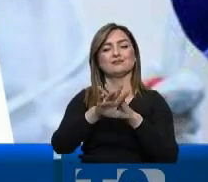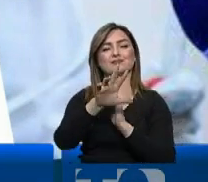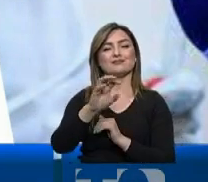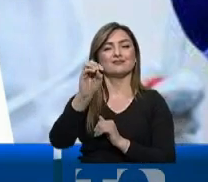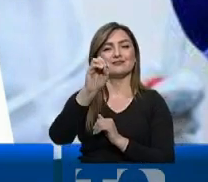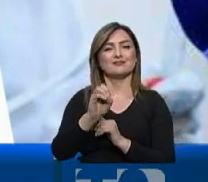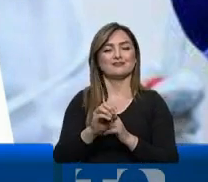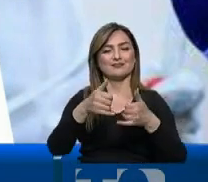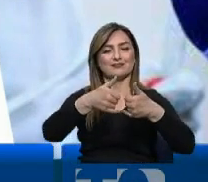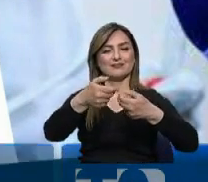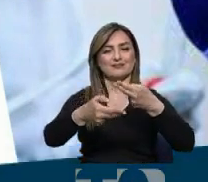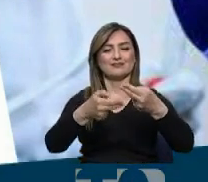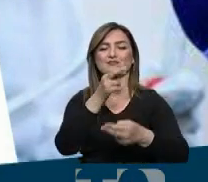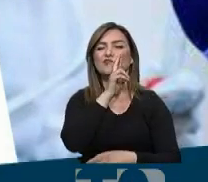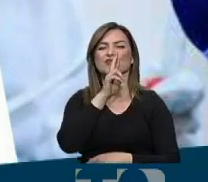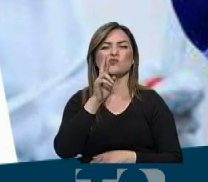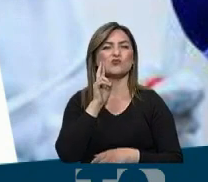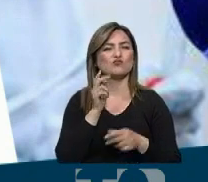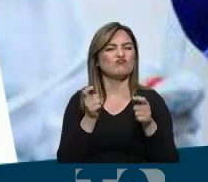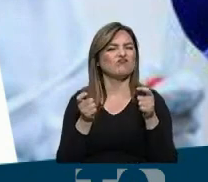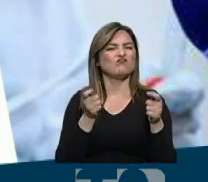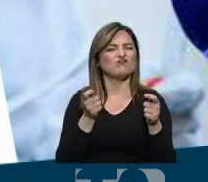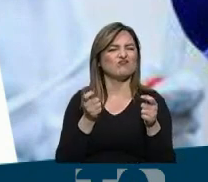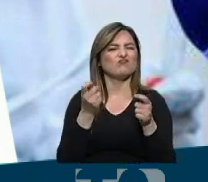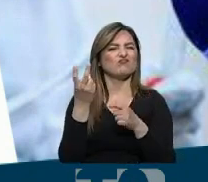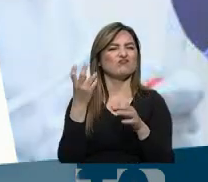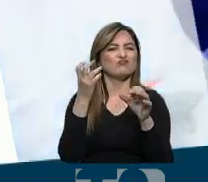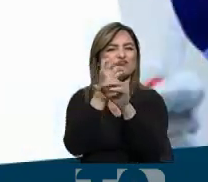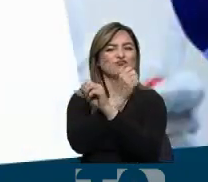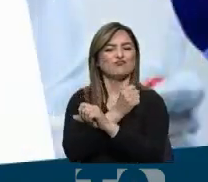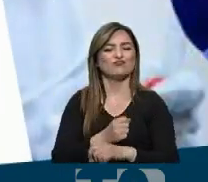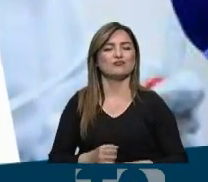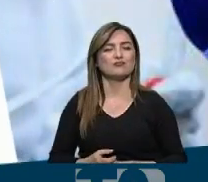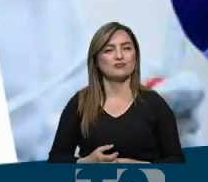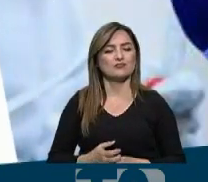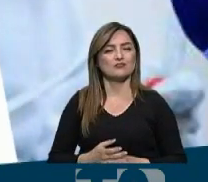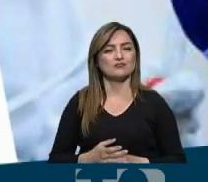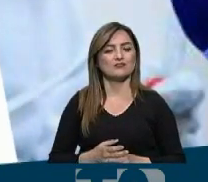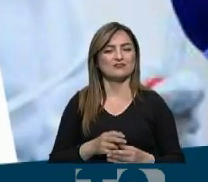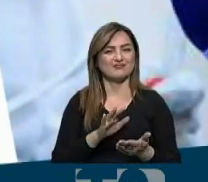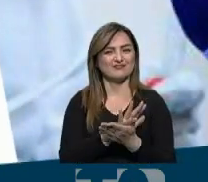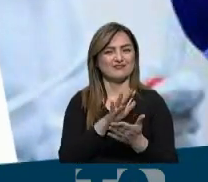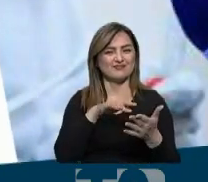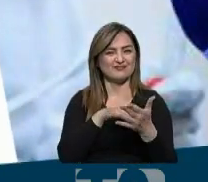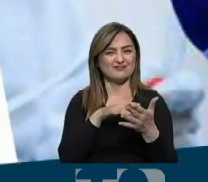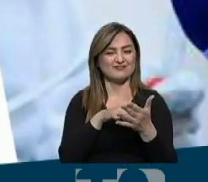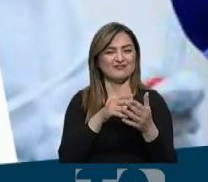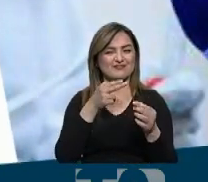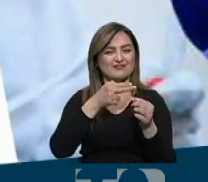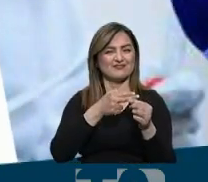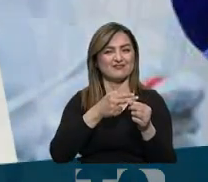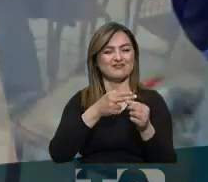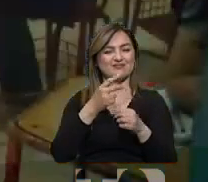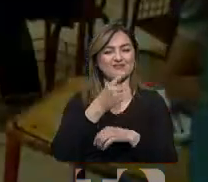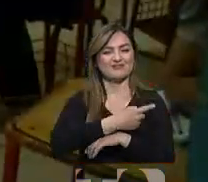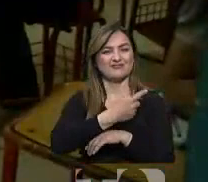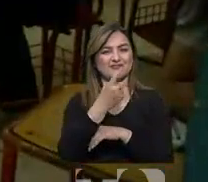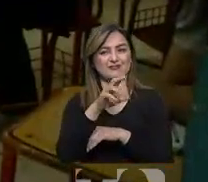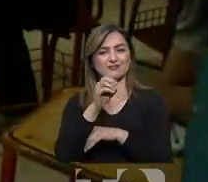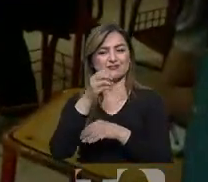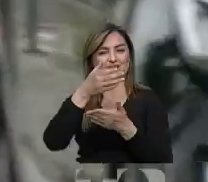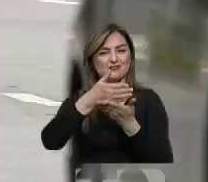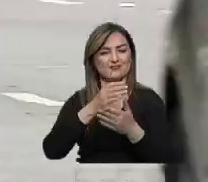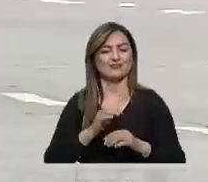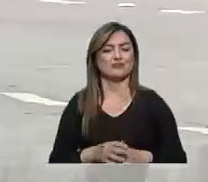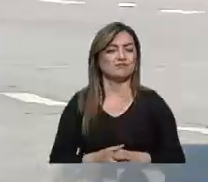locales y restaurantes con operación hasta las 12 de la noche. Clases presenciales suspendidas por 30 días. Y se analiza